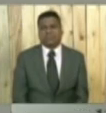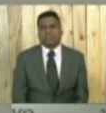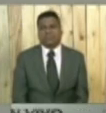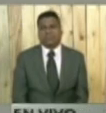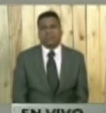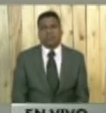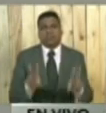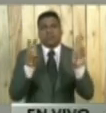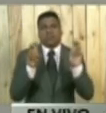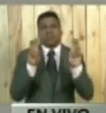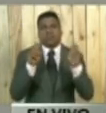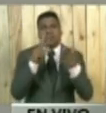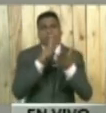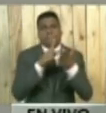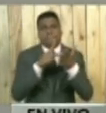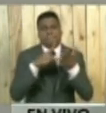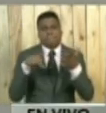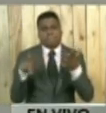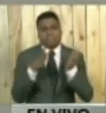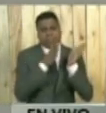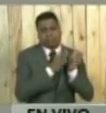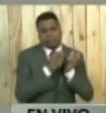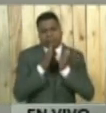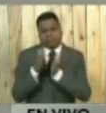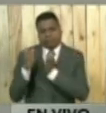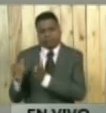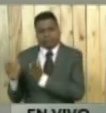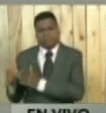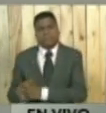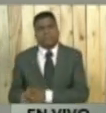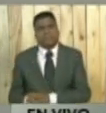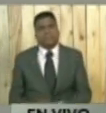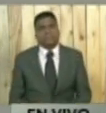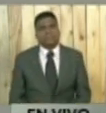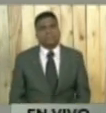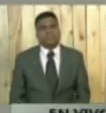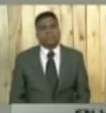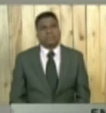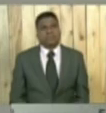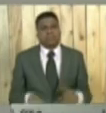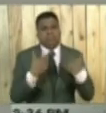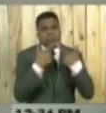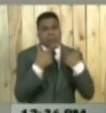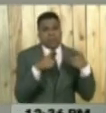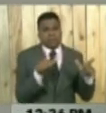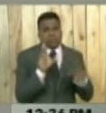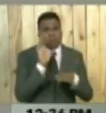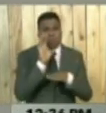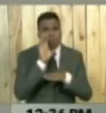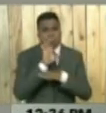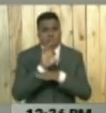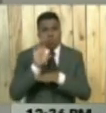una nueva fase de las operaciones de liberación y protección del pueblo,